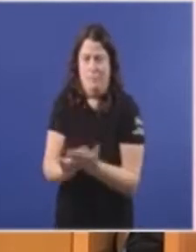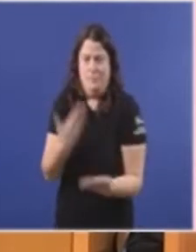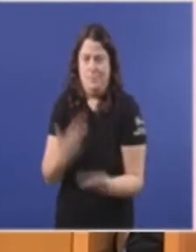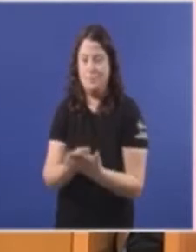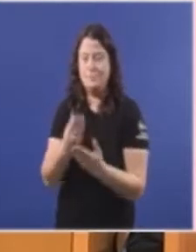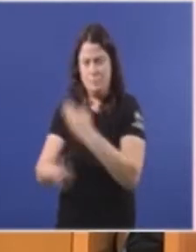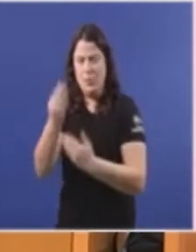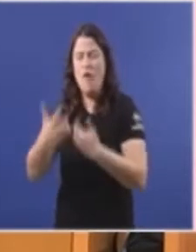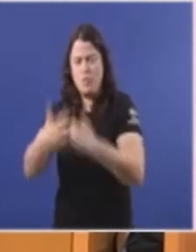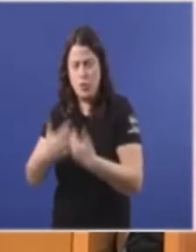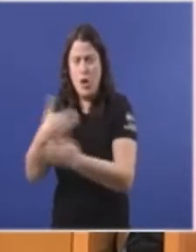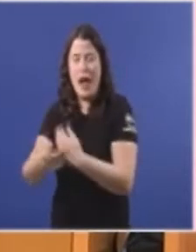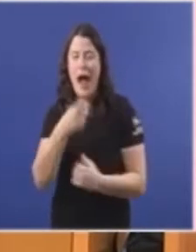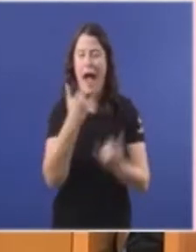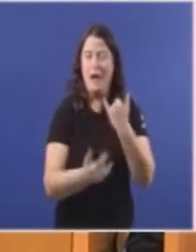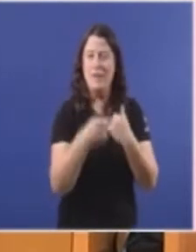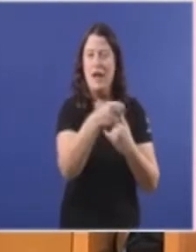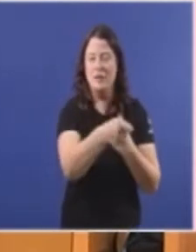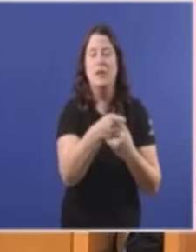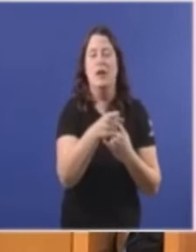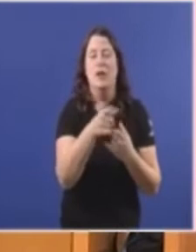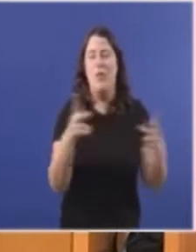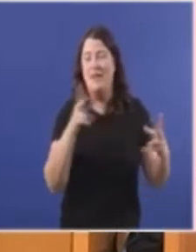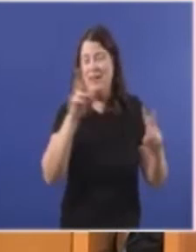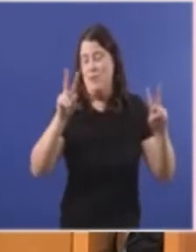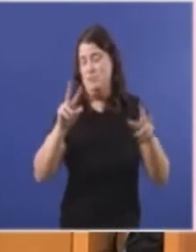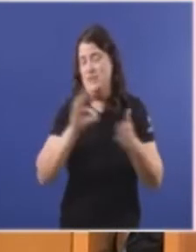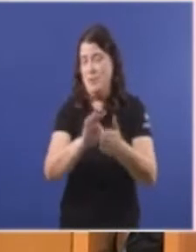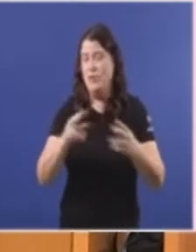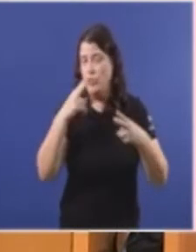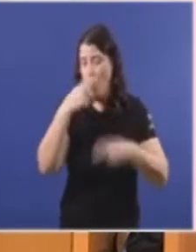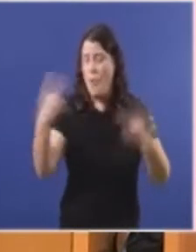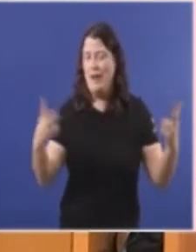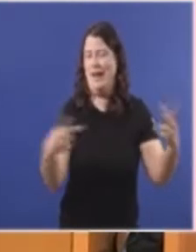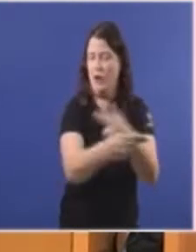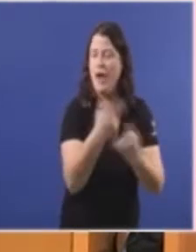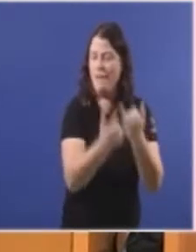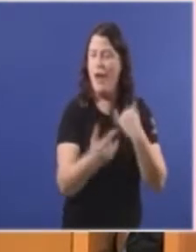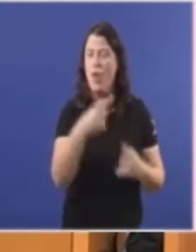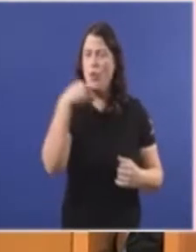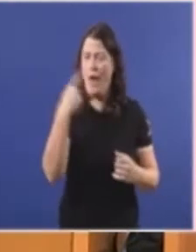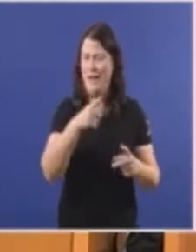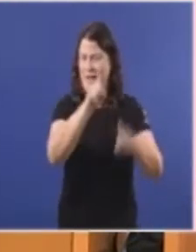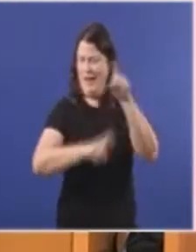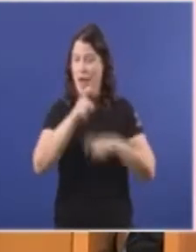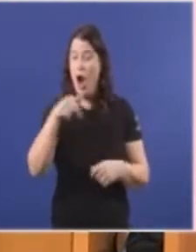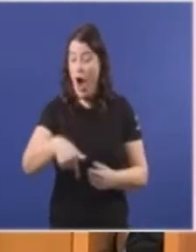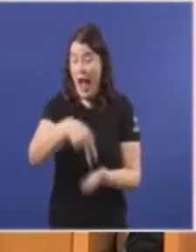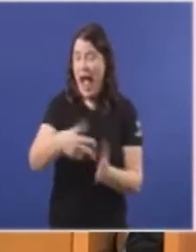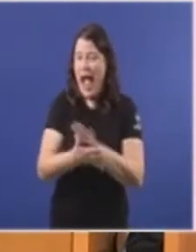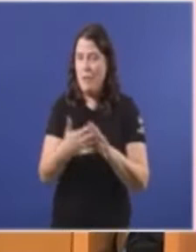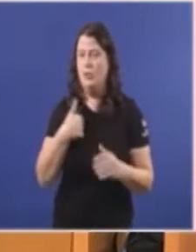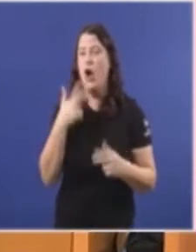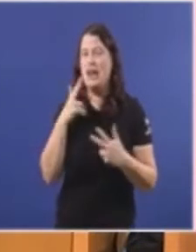Porque tivo que perder Esa batalla Nuna decisión De recorte De servicios públicos Lle doe E cando vostede Fala aquí Está recoñecendo O señor